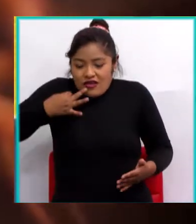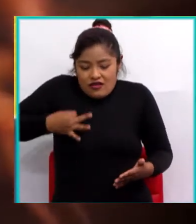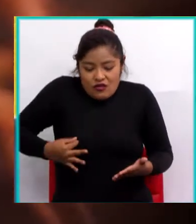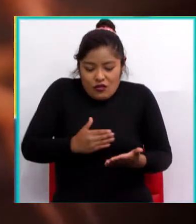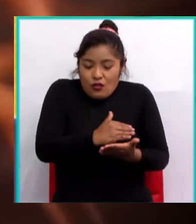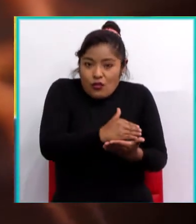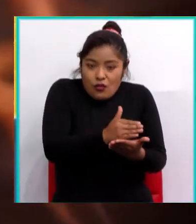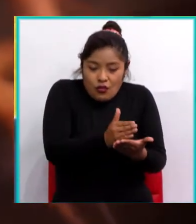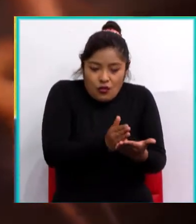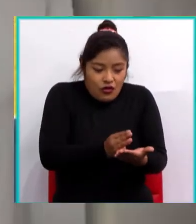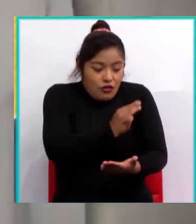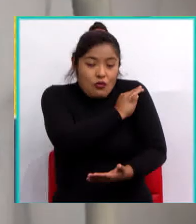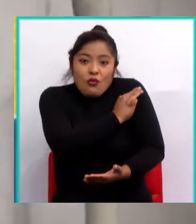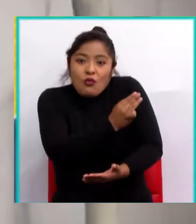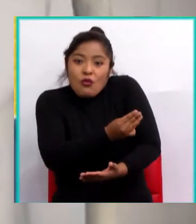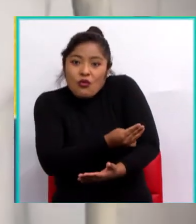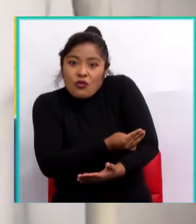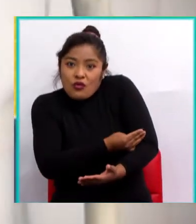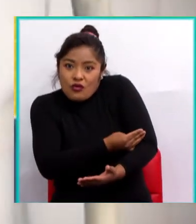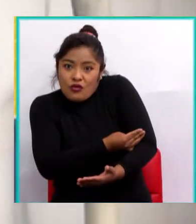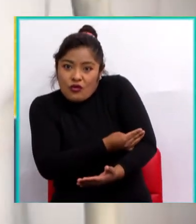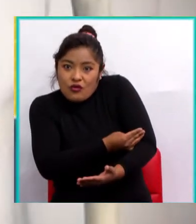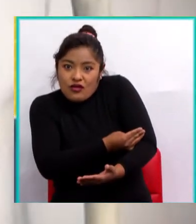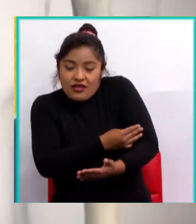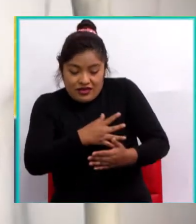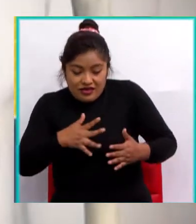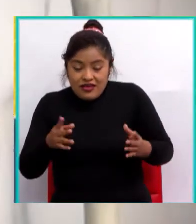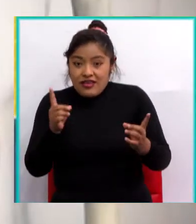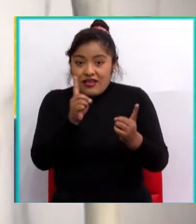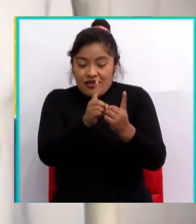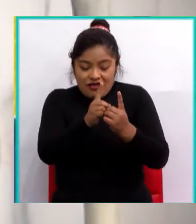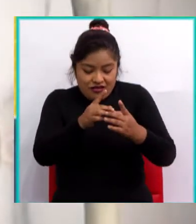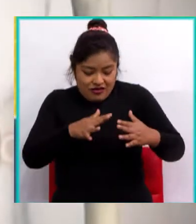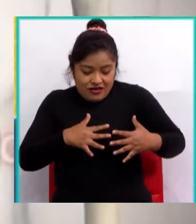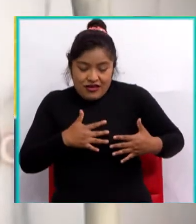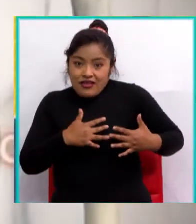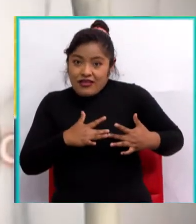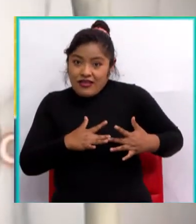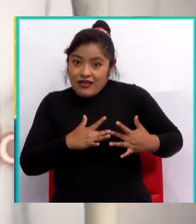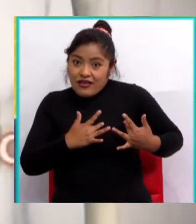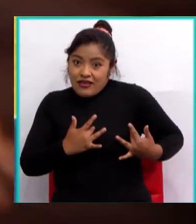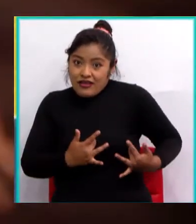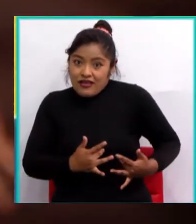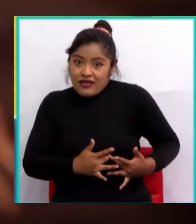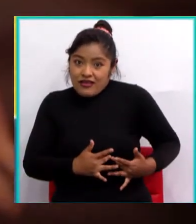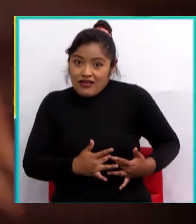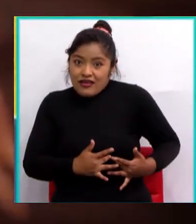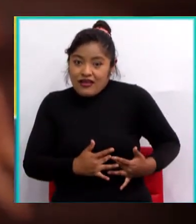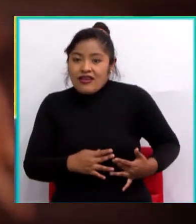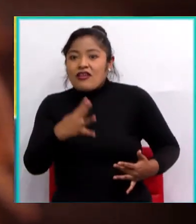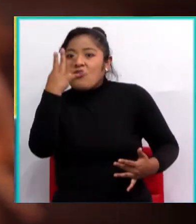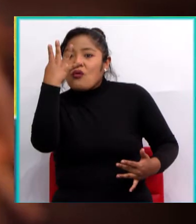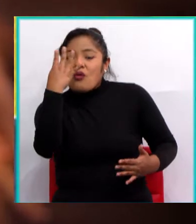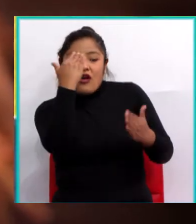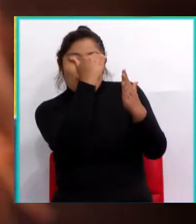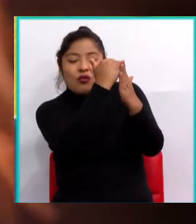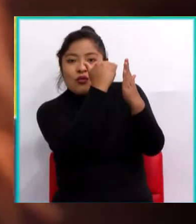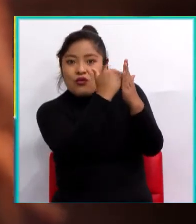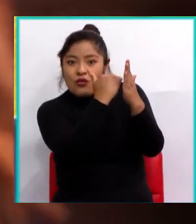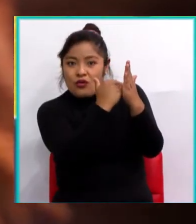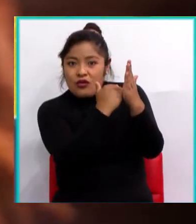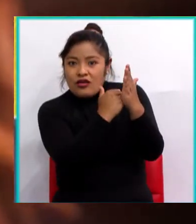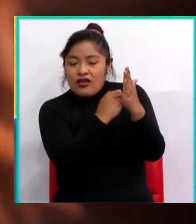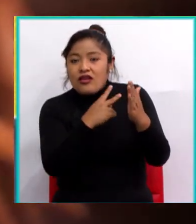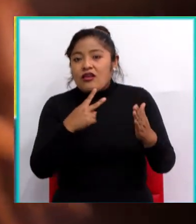situado en la parte media de la caja torácica. Está formada por cuatro cavidades, que son dos